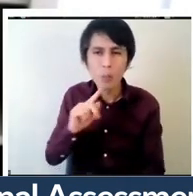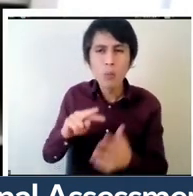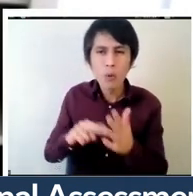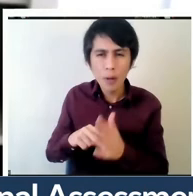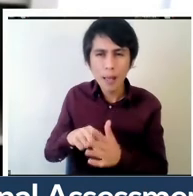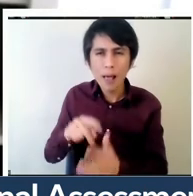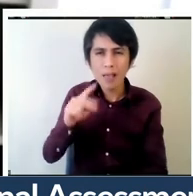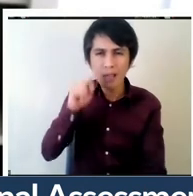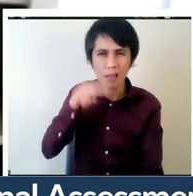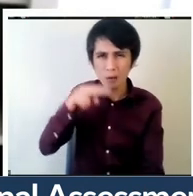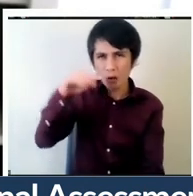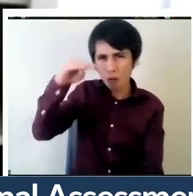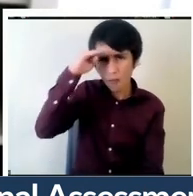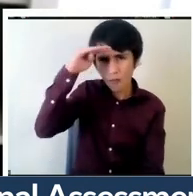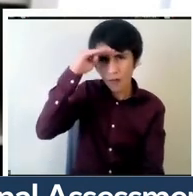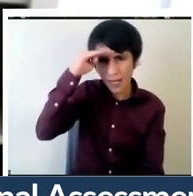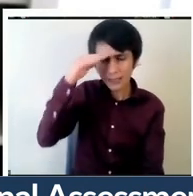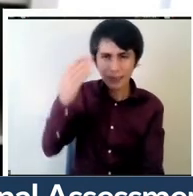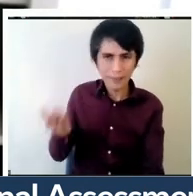la profesión